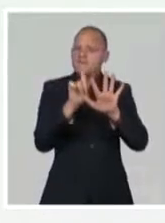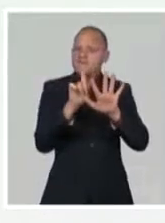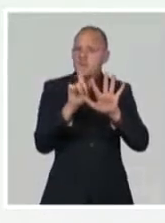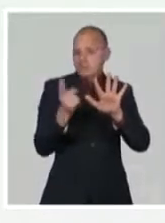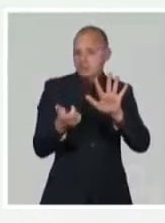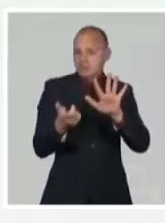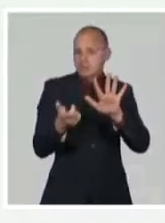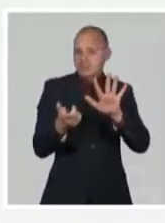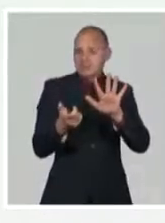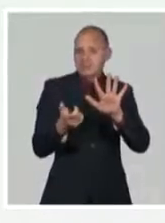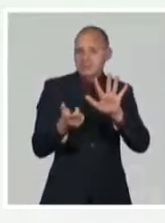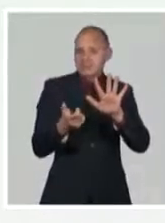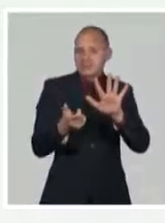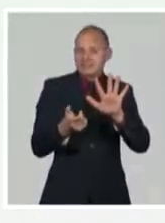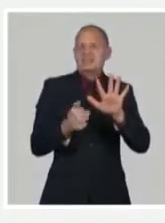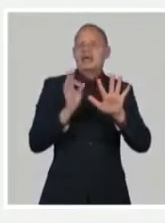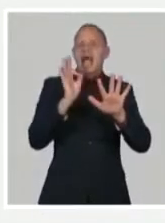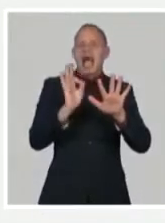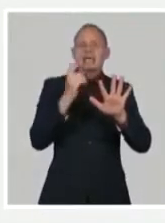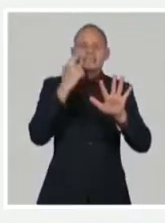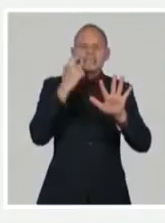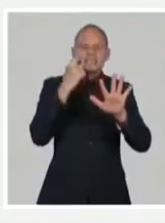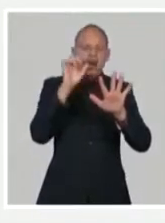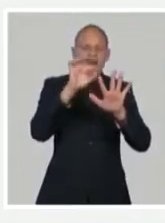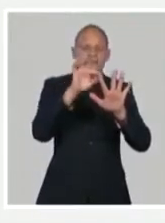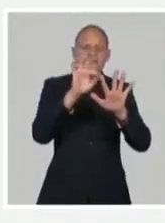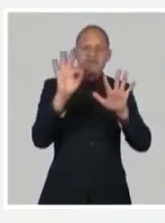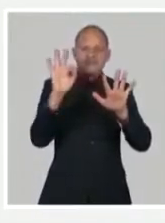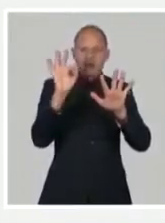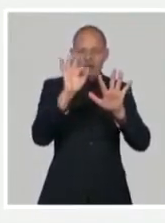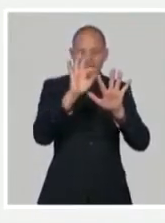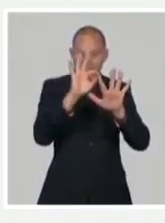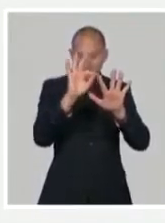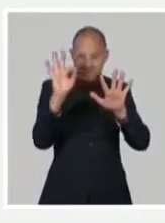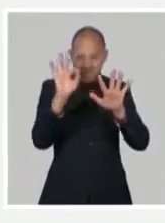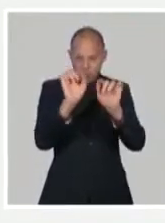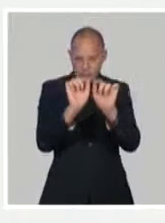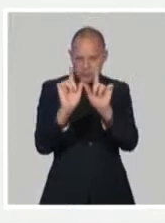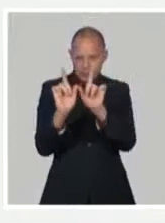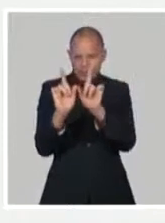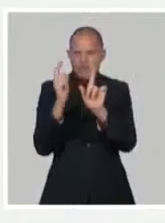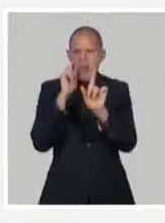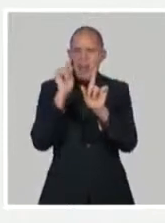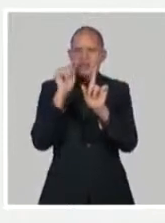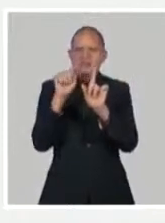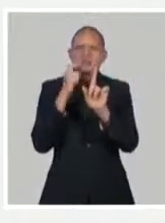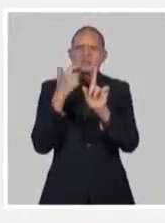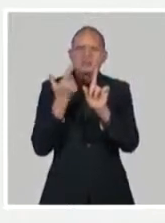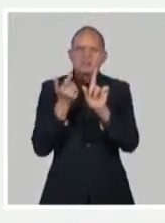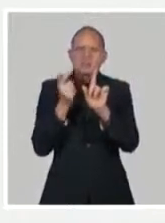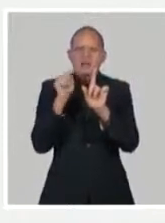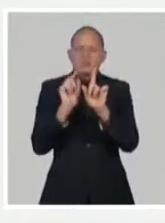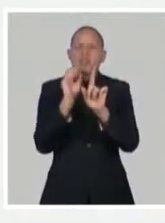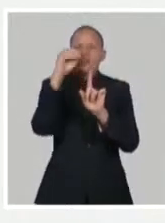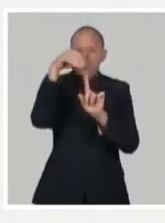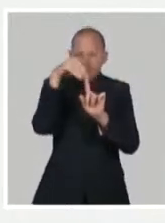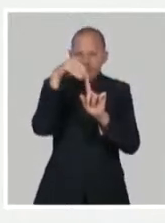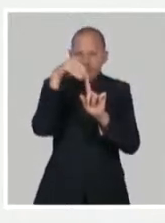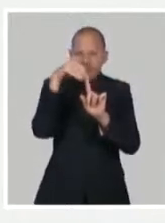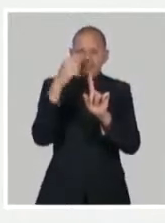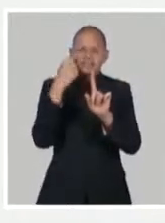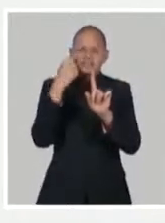Y a su vez, bueno, le podemos dejar ahí, aparece, debe aparecer otra imagen. Cuando hacemos, digamos, una imagen más ampliada de